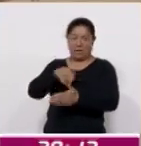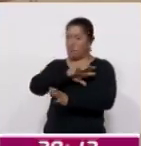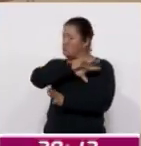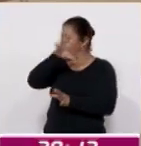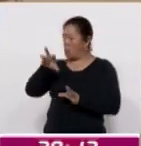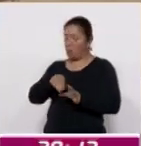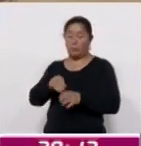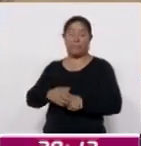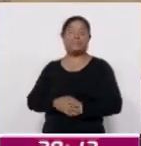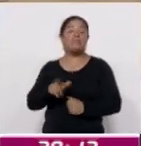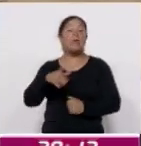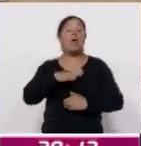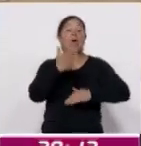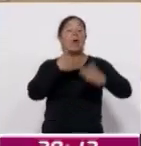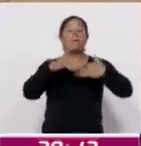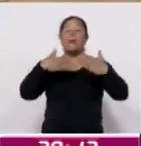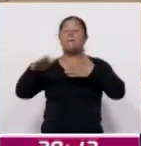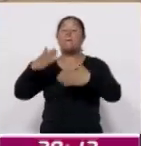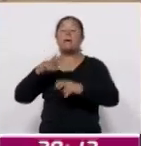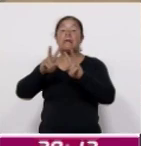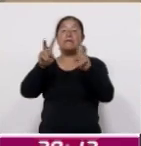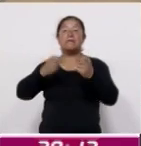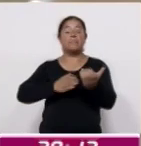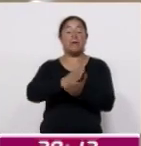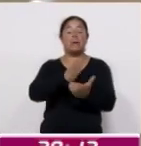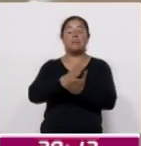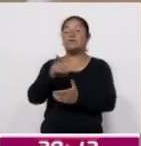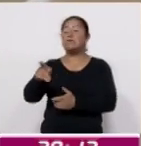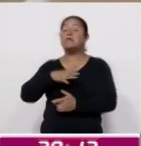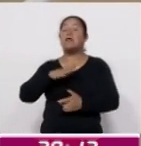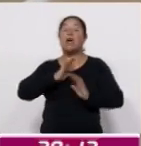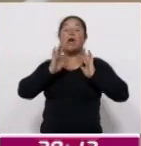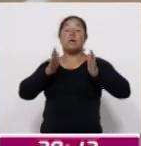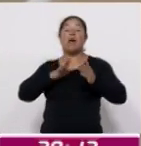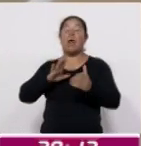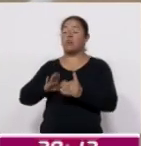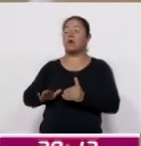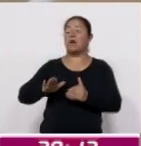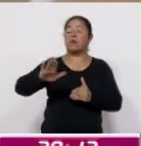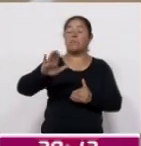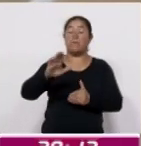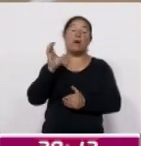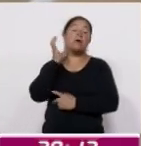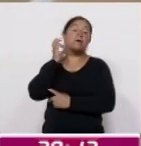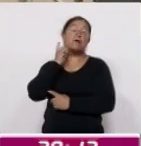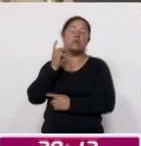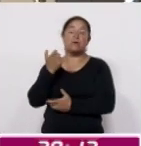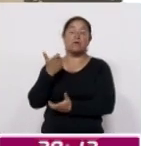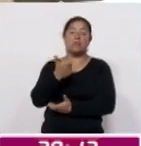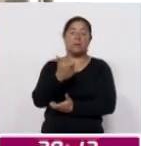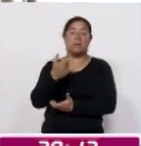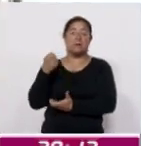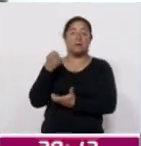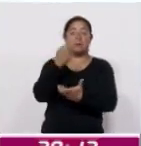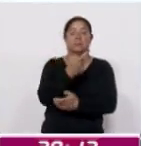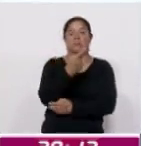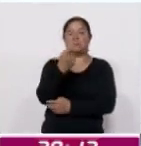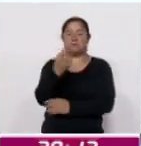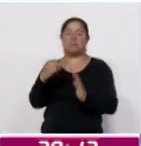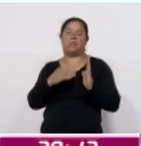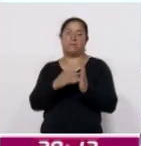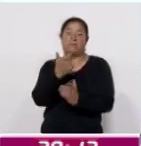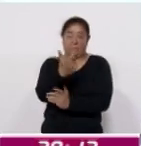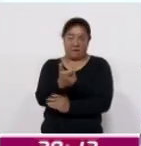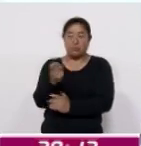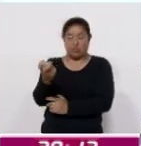parte de los avances en materia de accesibilidad, se ha instalado una rampa en el Congreso local con una inversión de 100 mil pesos. Esta